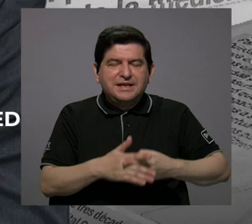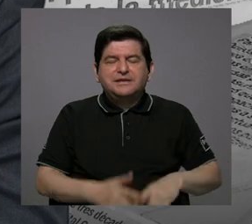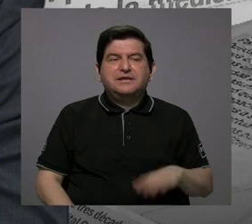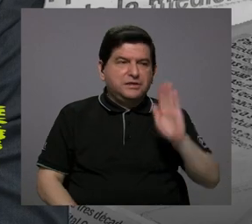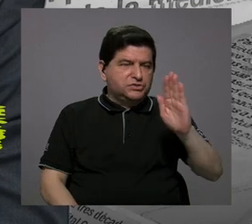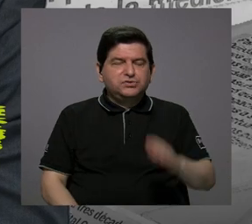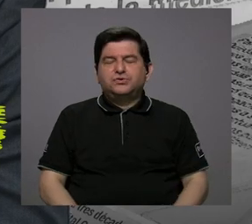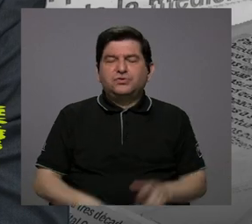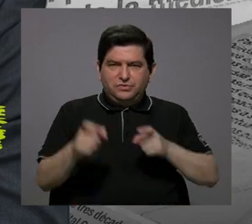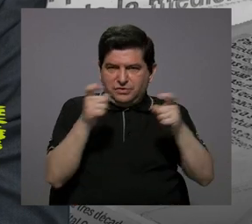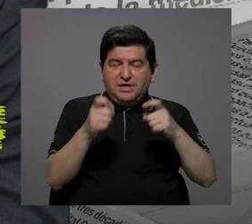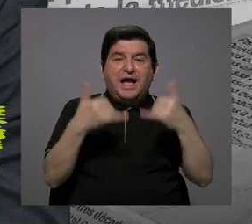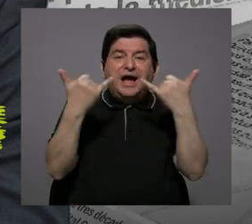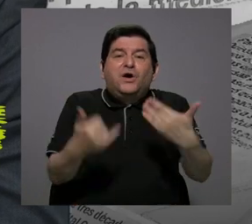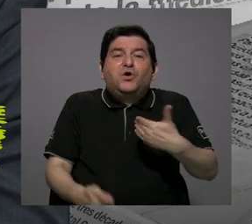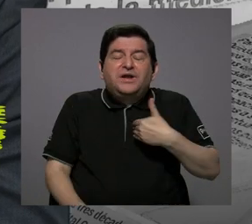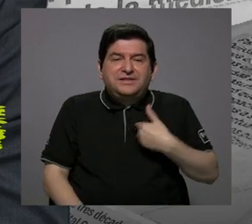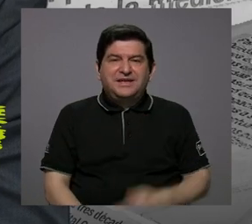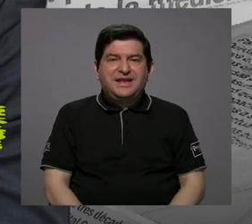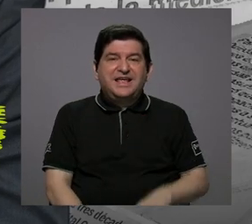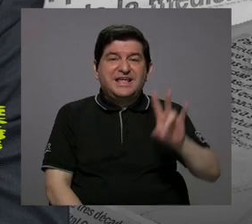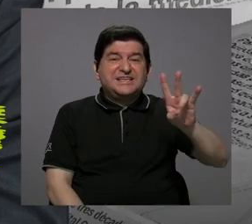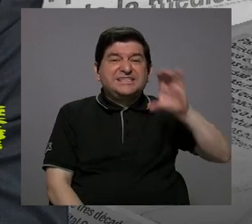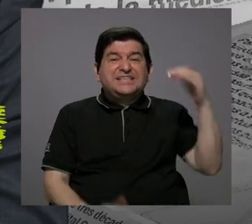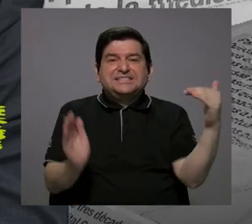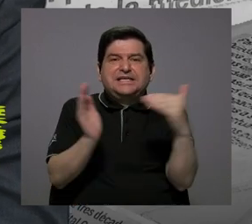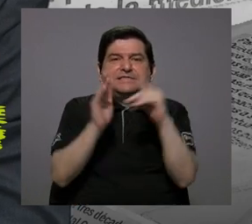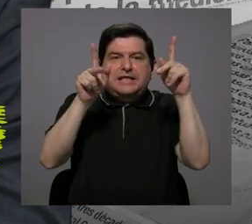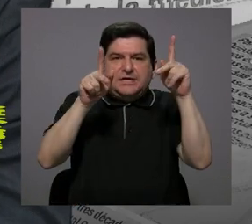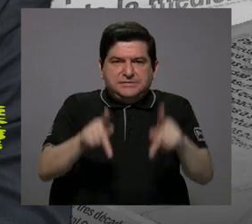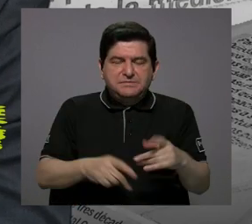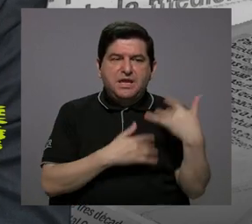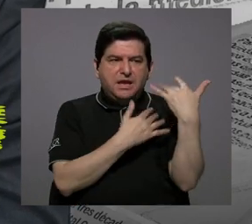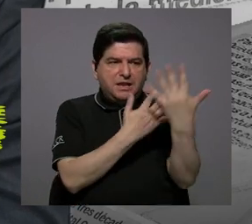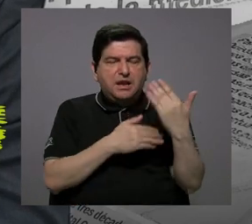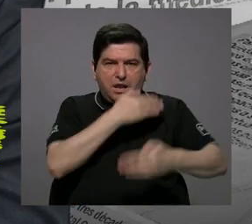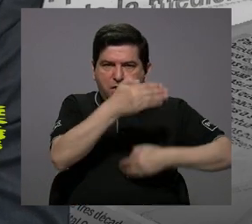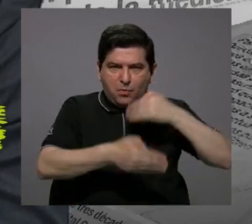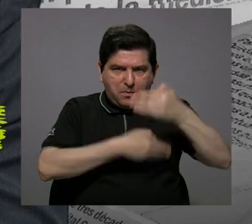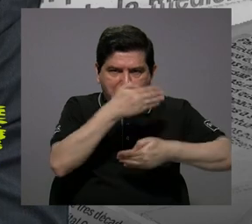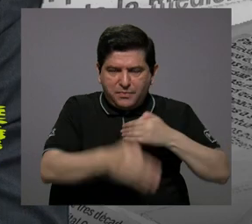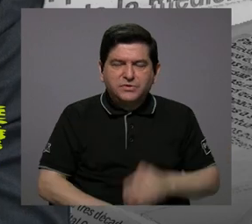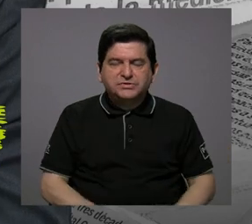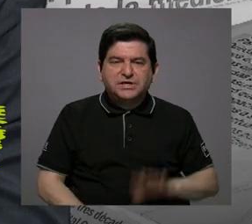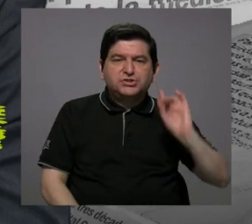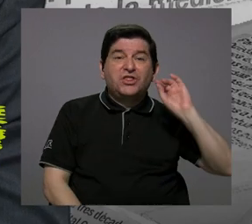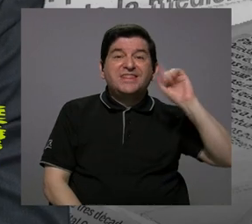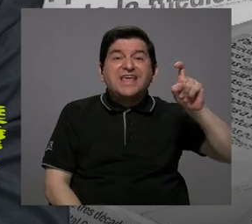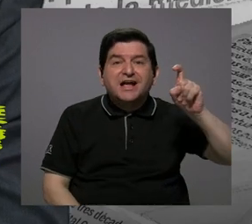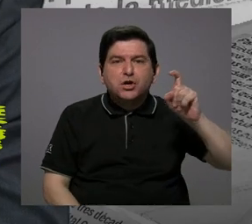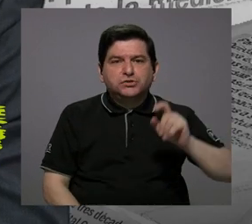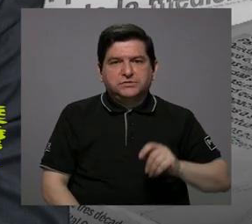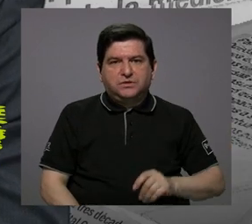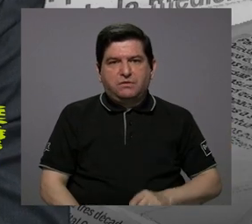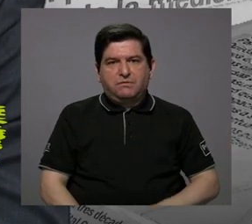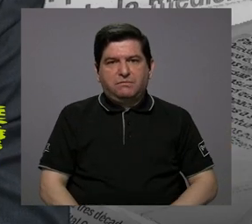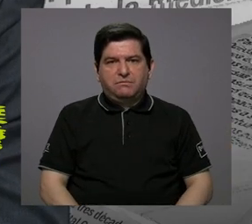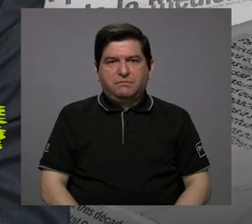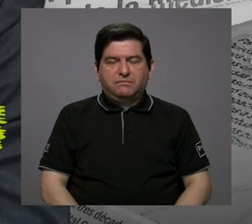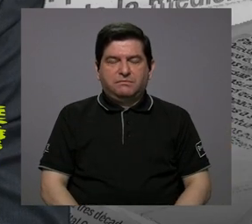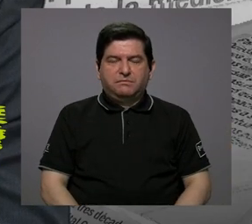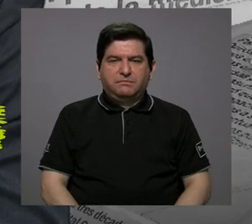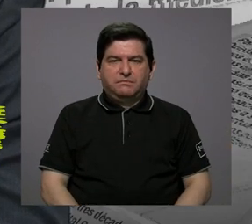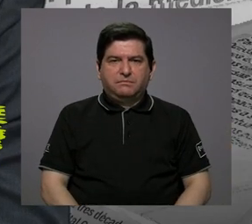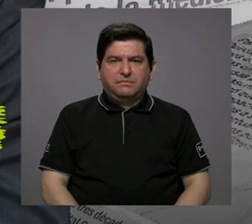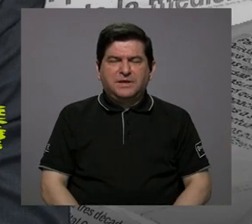ahorita prácticamente tenemos a 700 mil personas esperando un procedimiento diagnóstico. Prácticamente